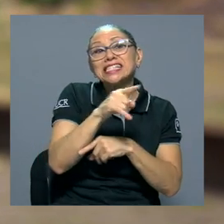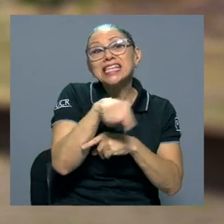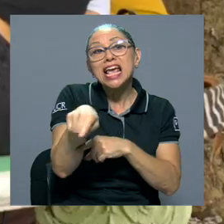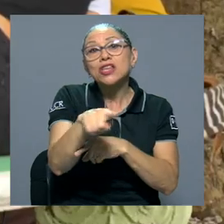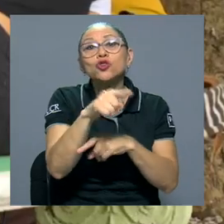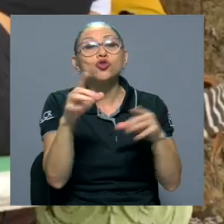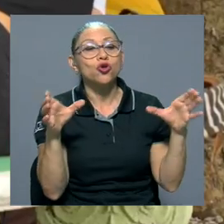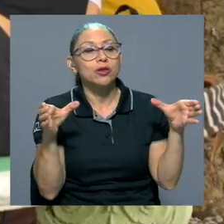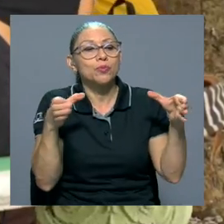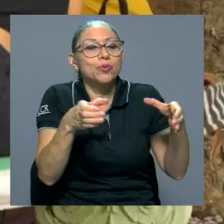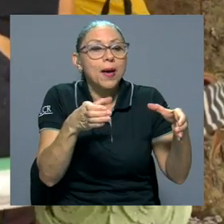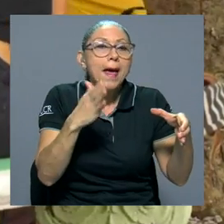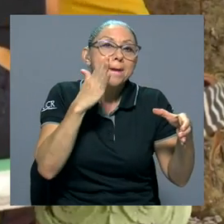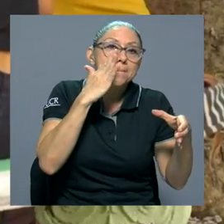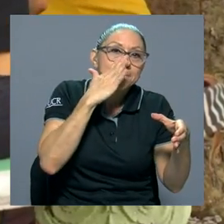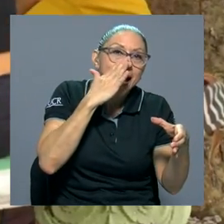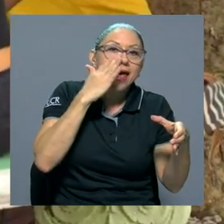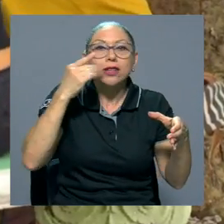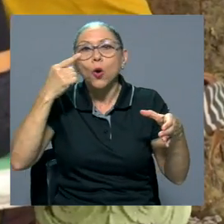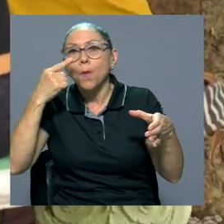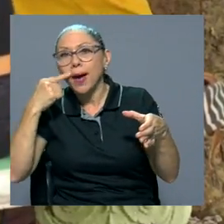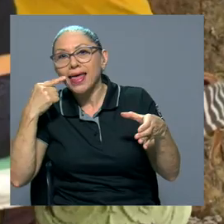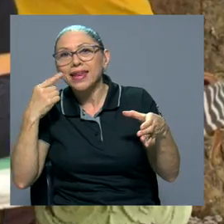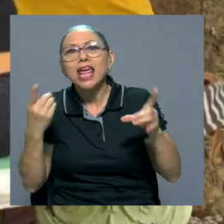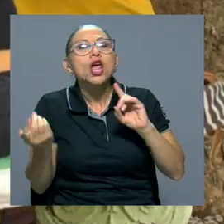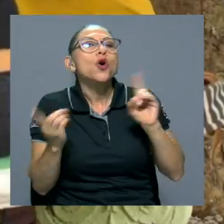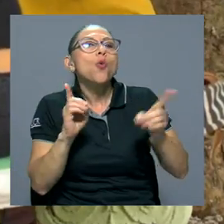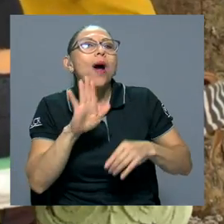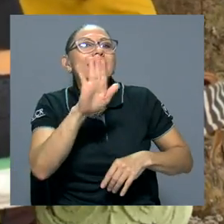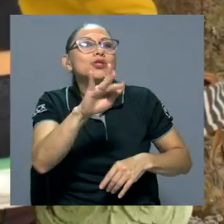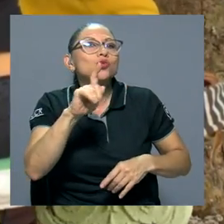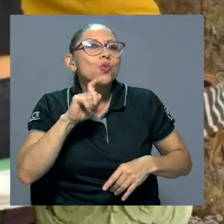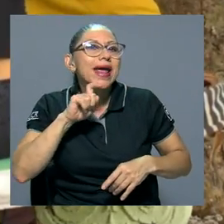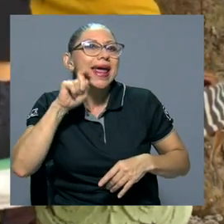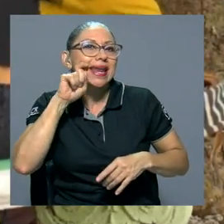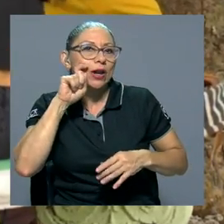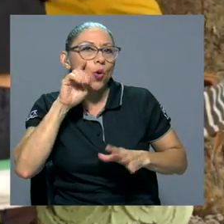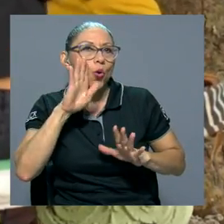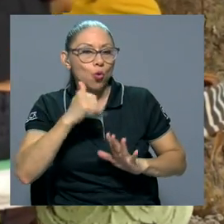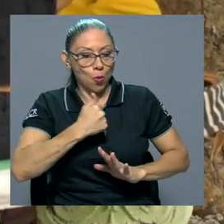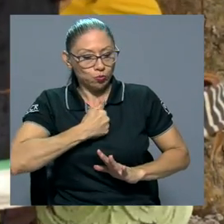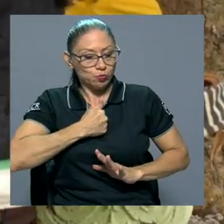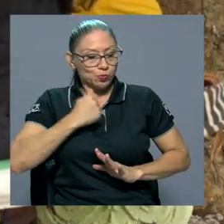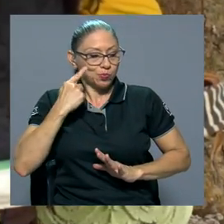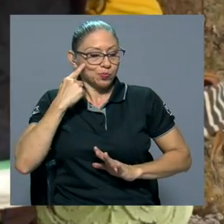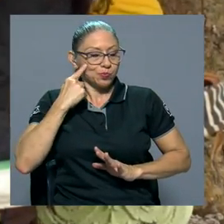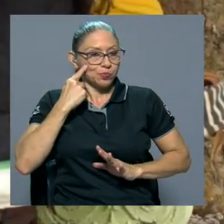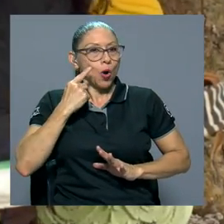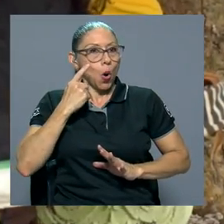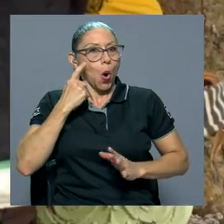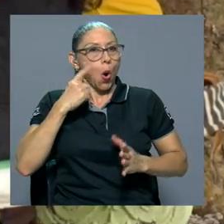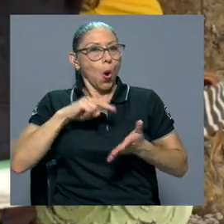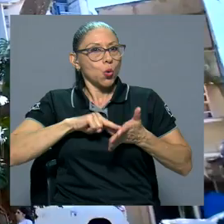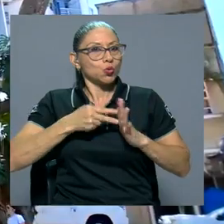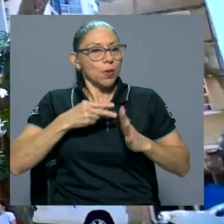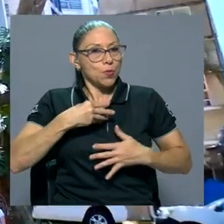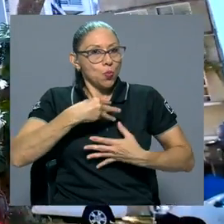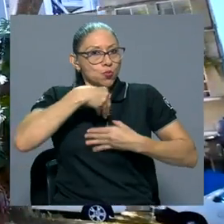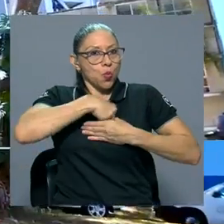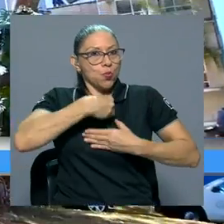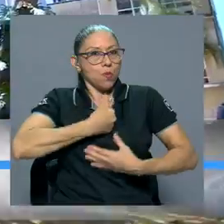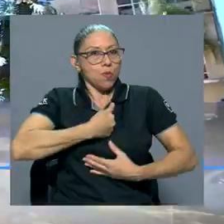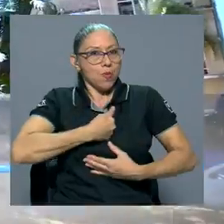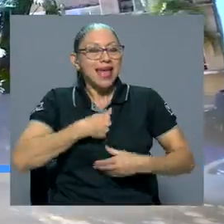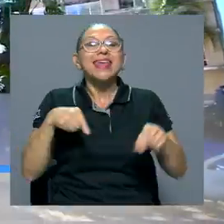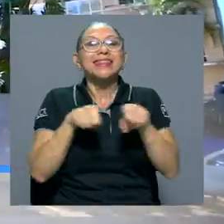o padre, cuál es su género autoconcebido, también cuál es su condición de discapacidad. La